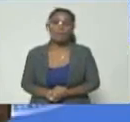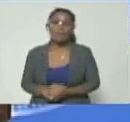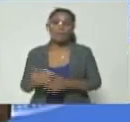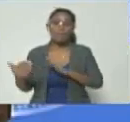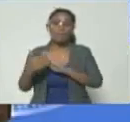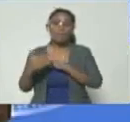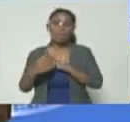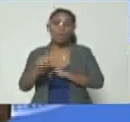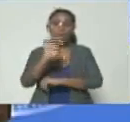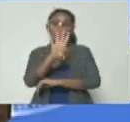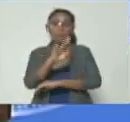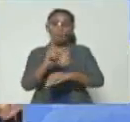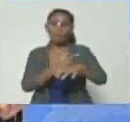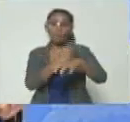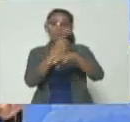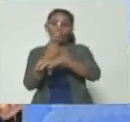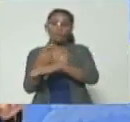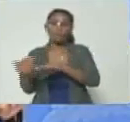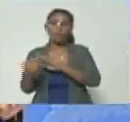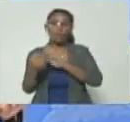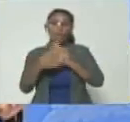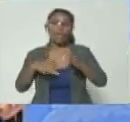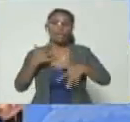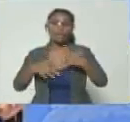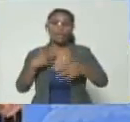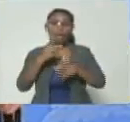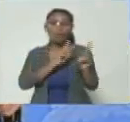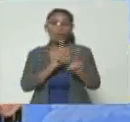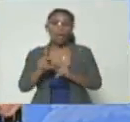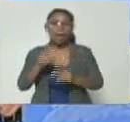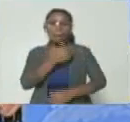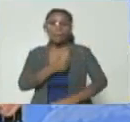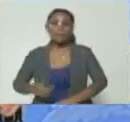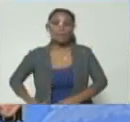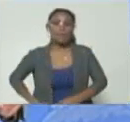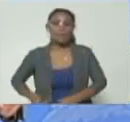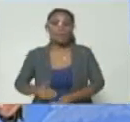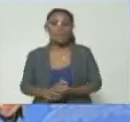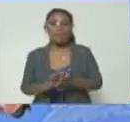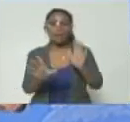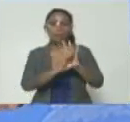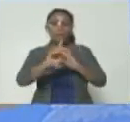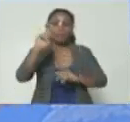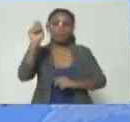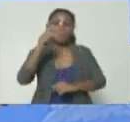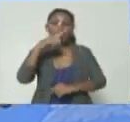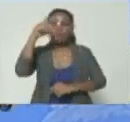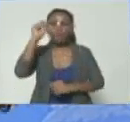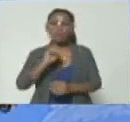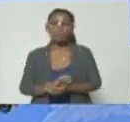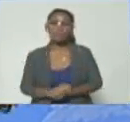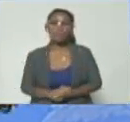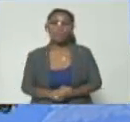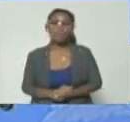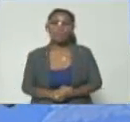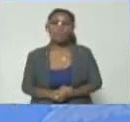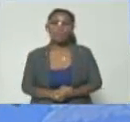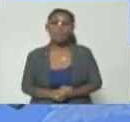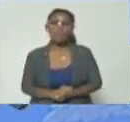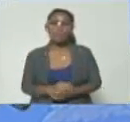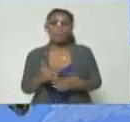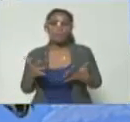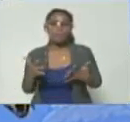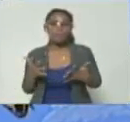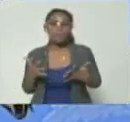cuatro drones contra la actividad que estaba realizando el presidente constitucional de Venezuela Nicolás Maduro Moros en